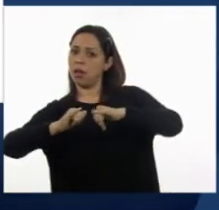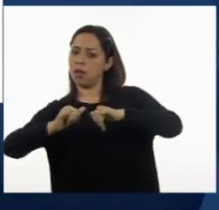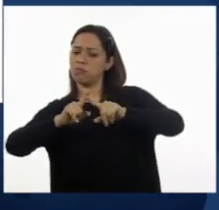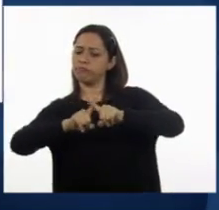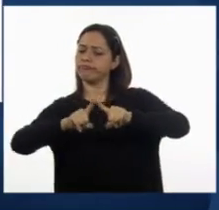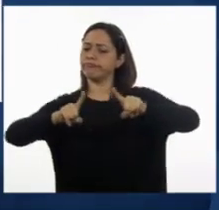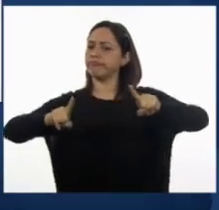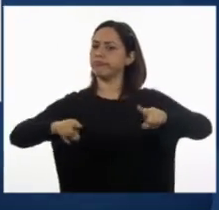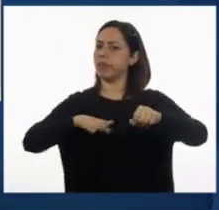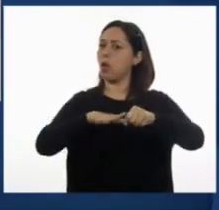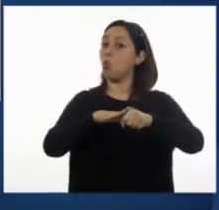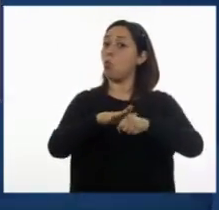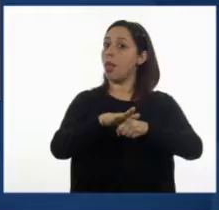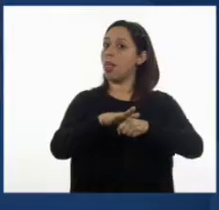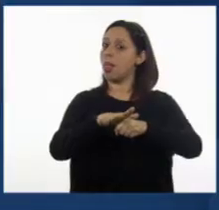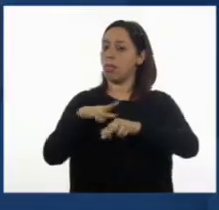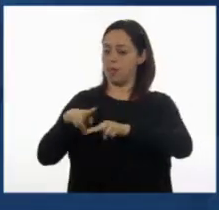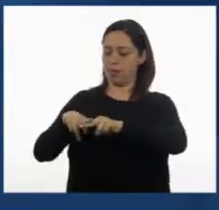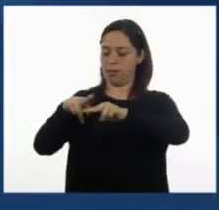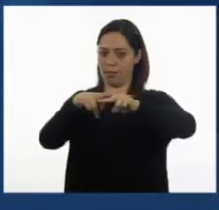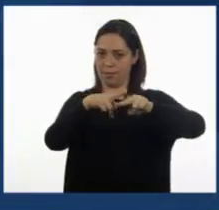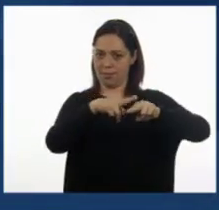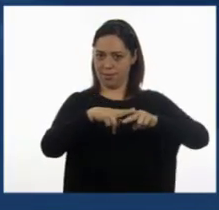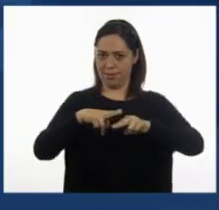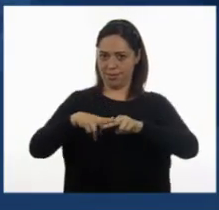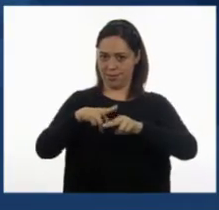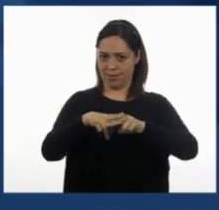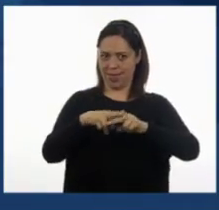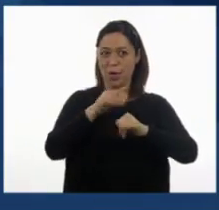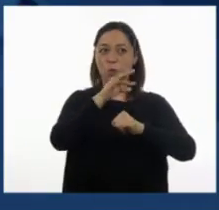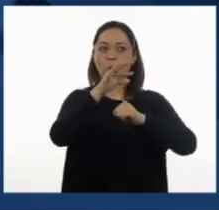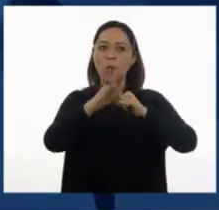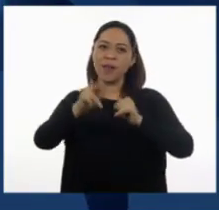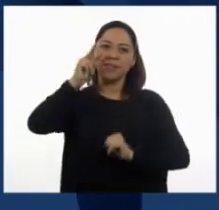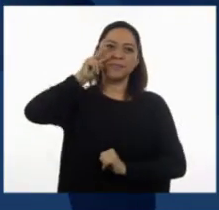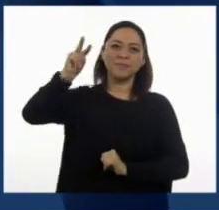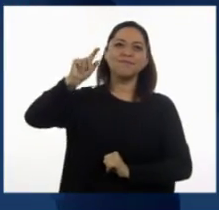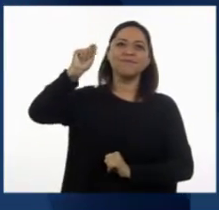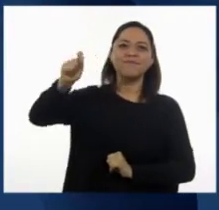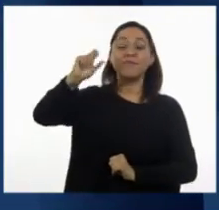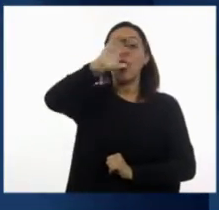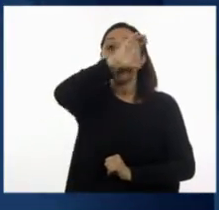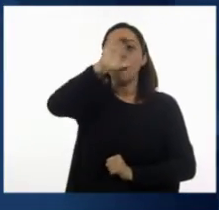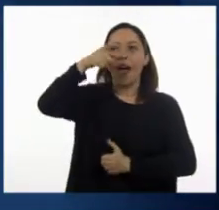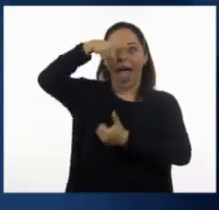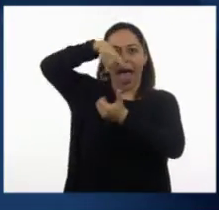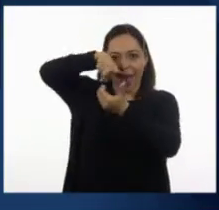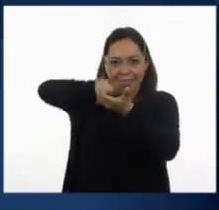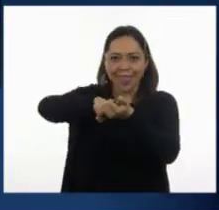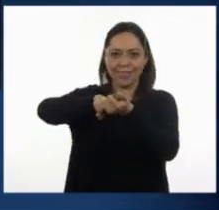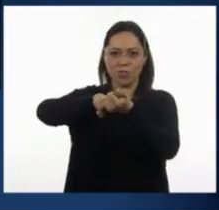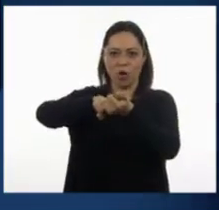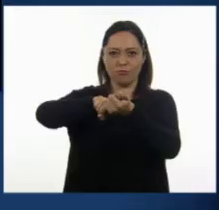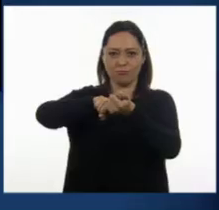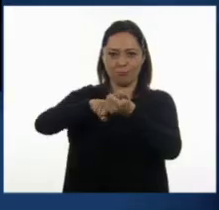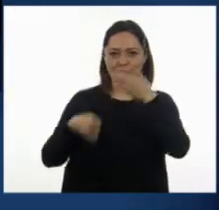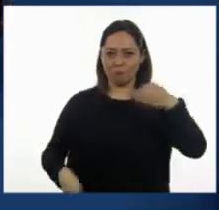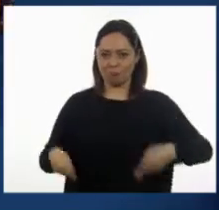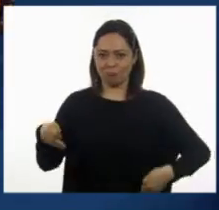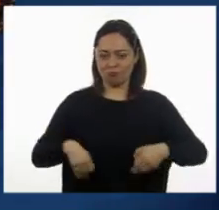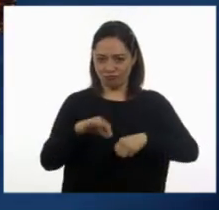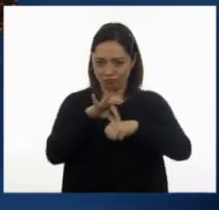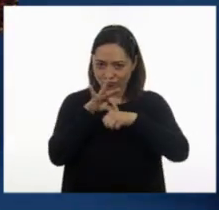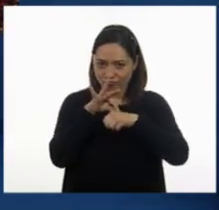era el plano de los asientos y ahorita, en las últimas, ya se ve la fotografía del teatro. No, pues son